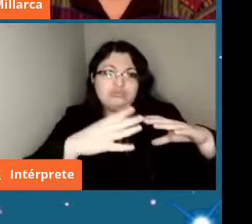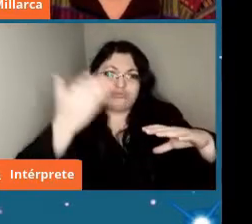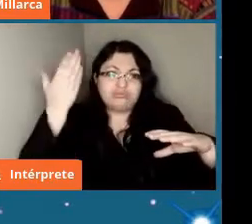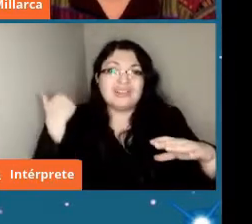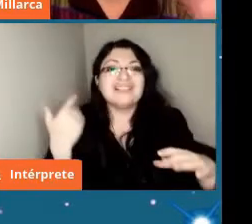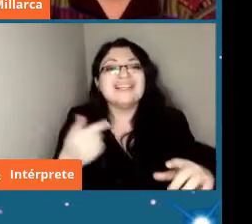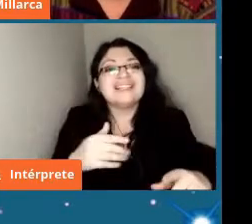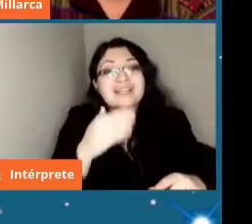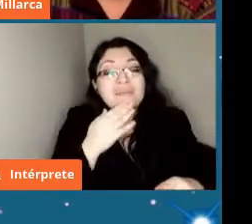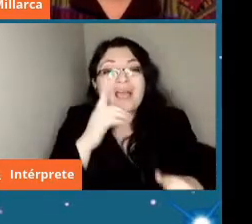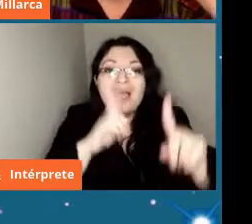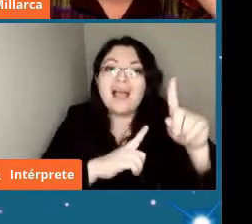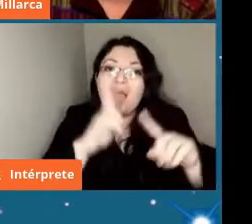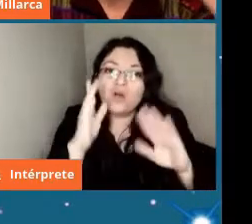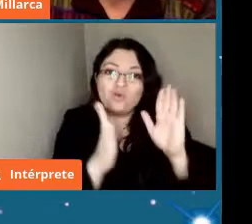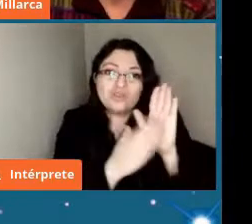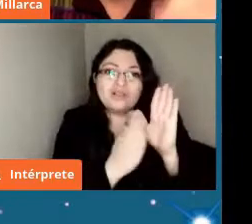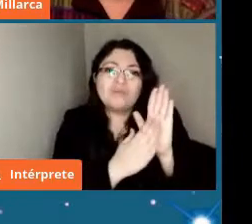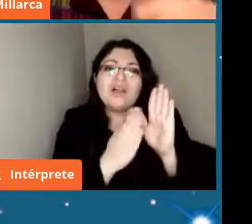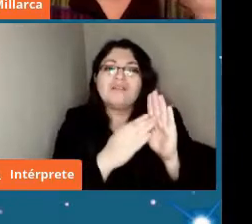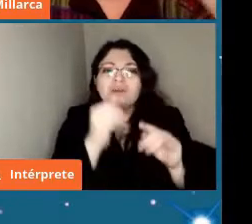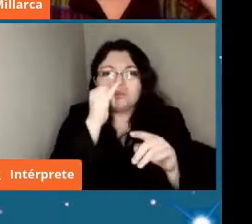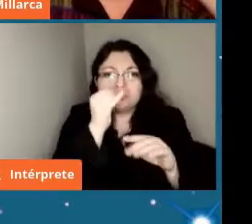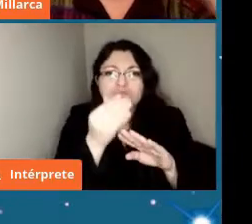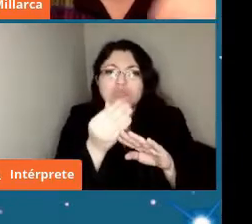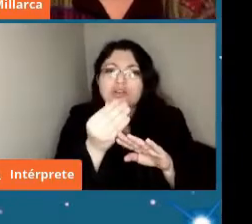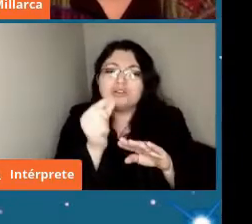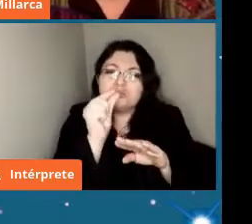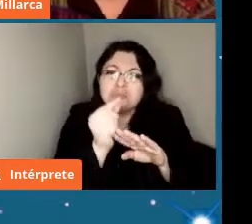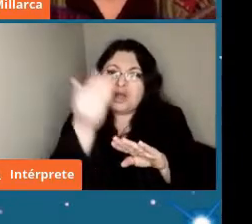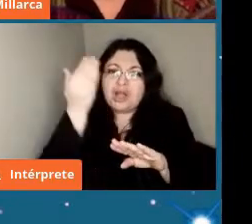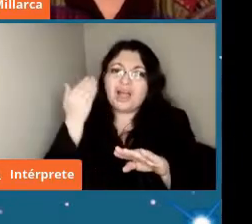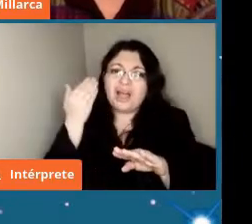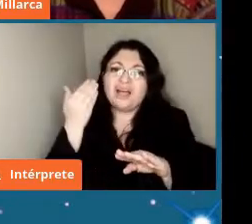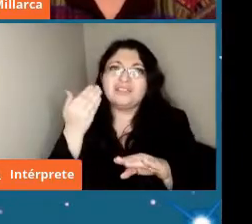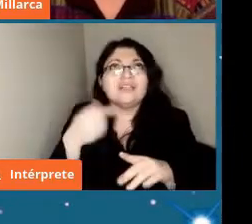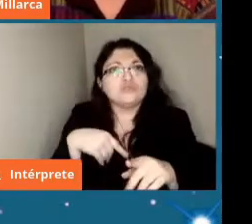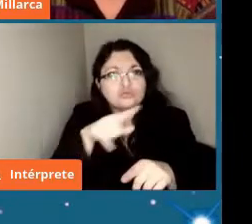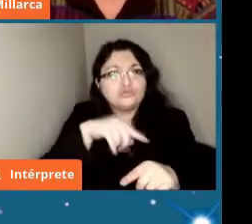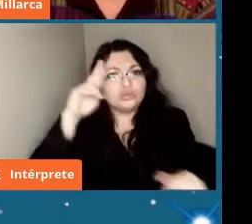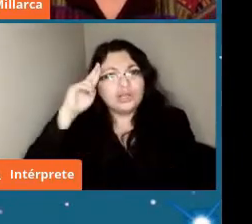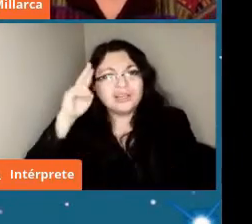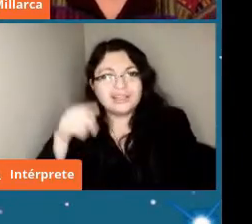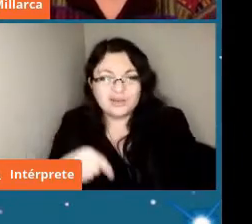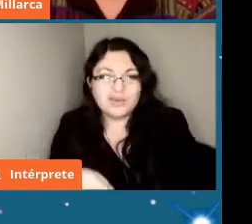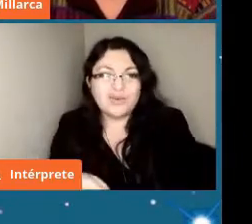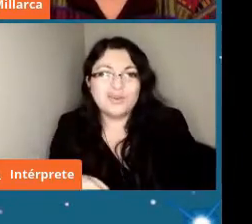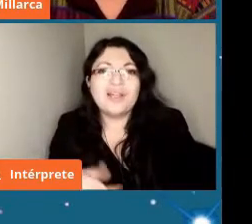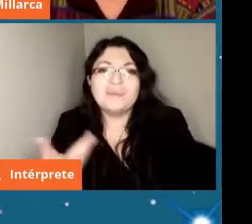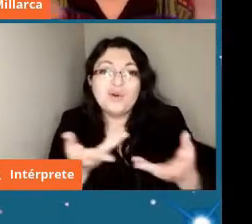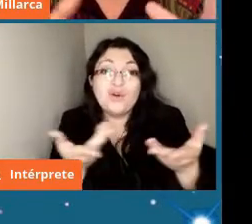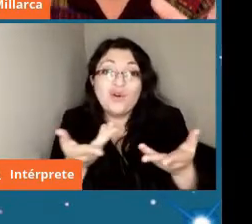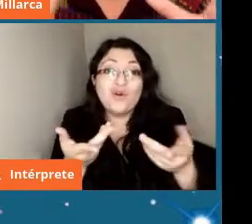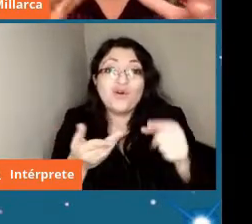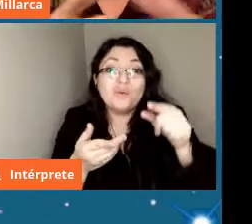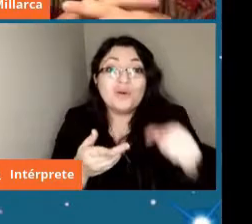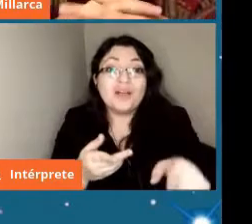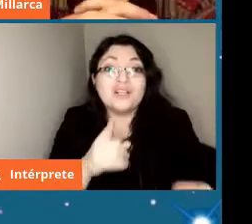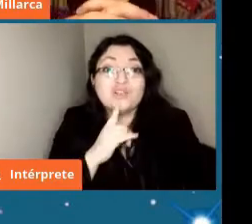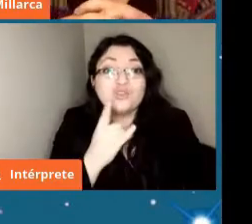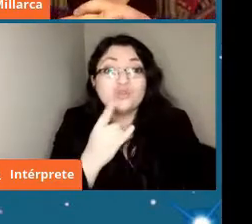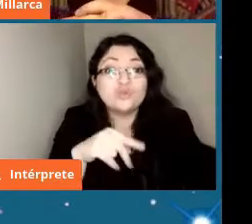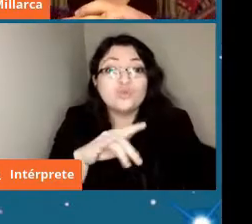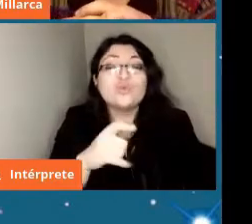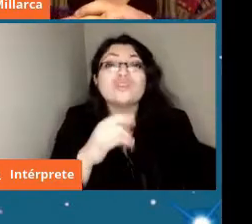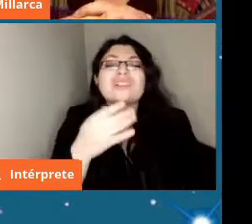tenemos algunas evidencias más recientes que están dentro de nuestra memoria como el evento Tunguska que es la razón